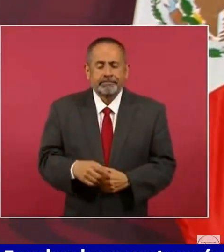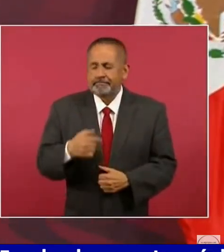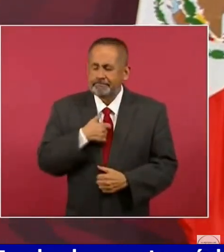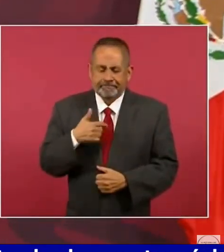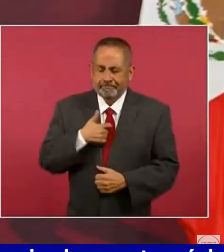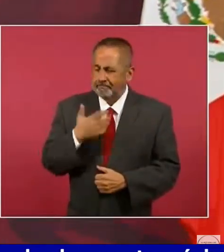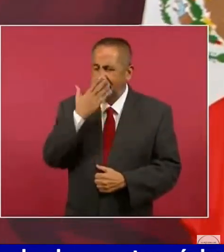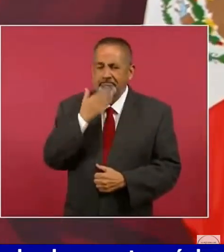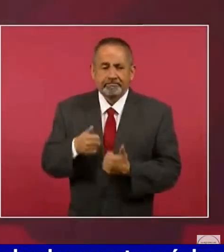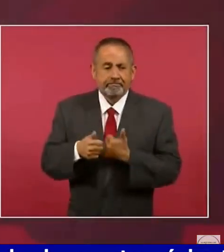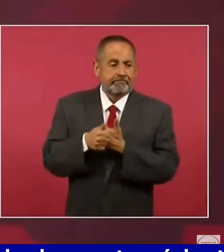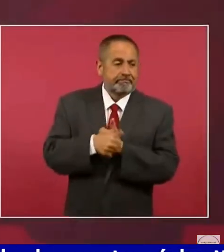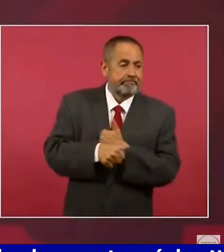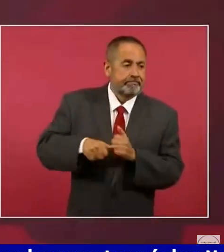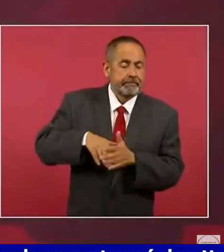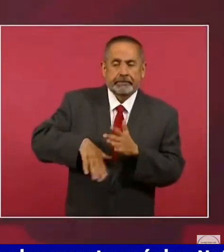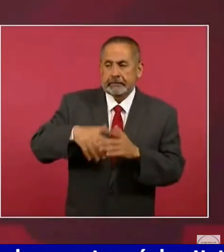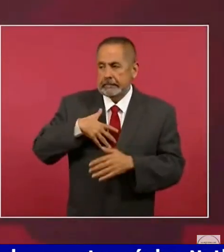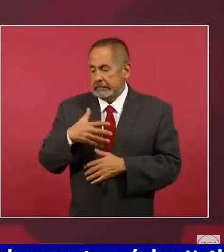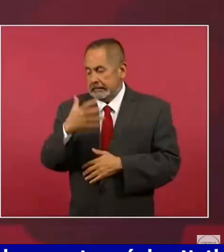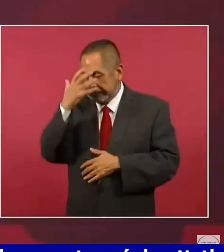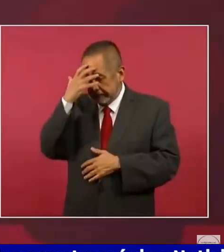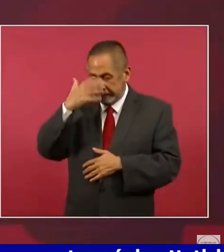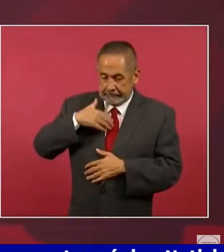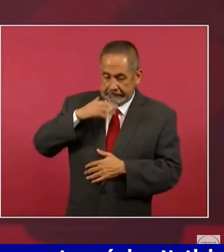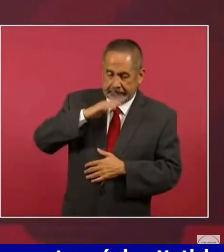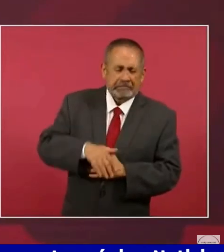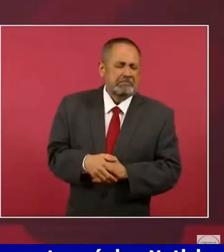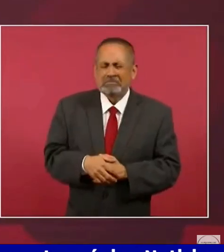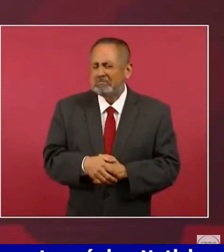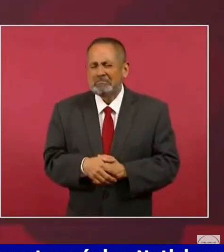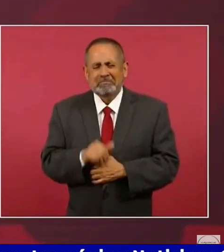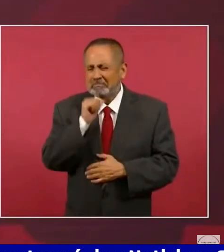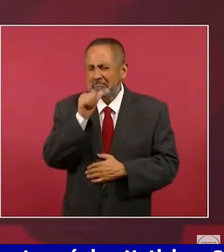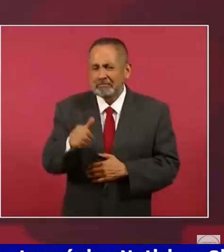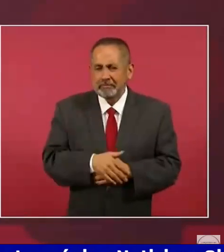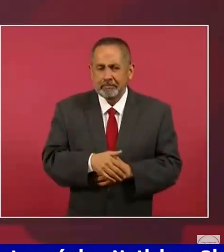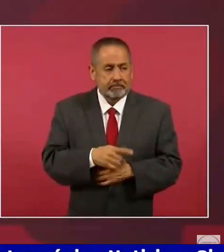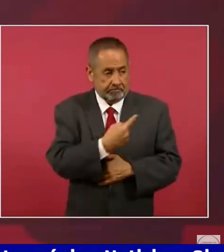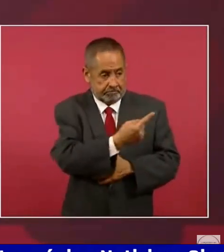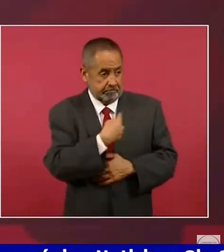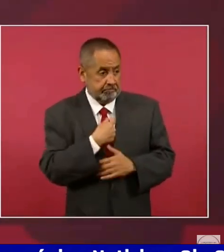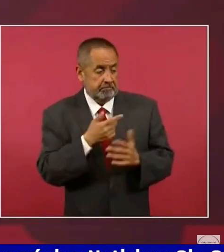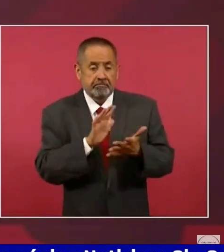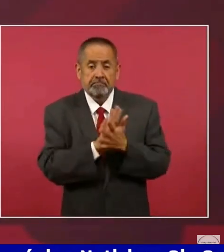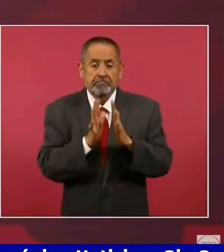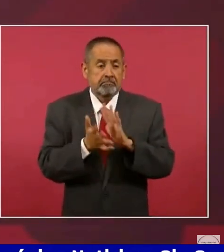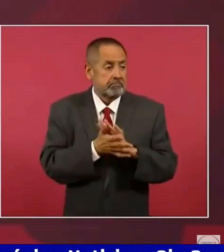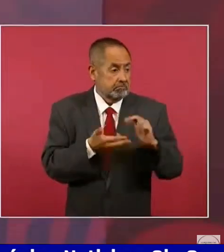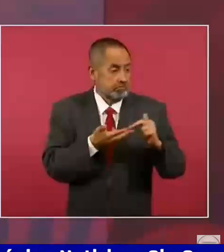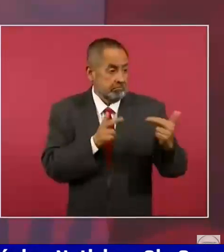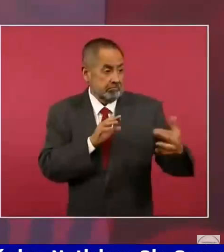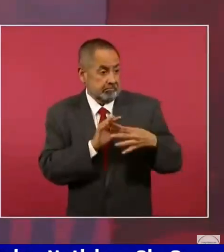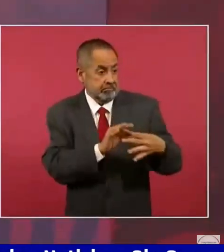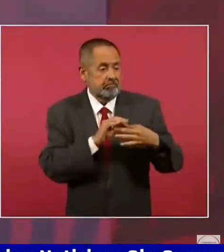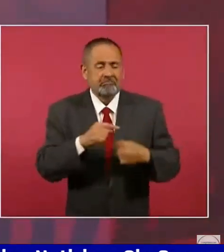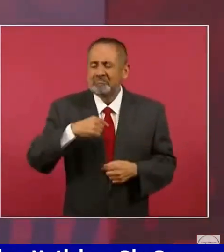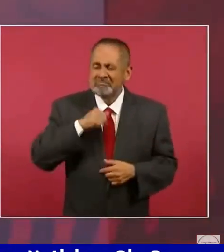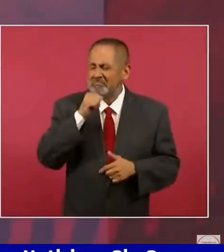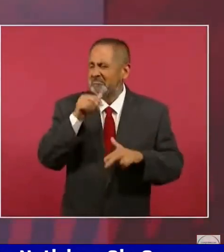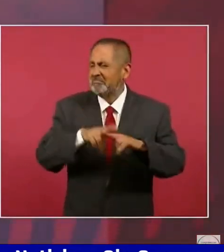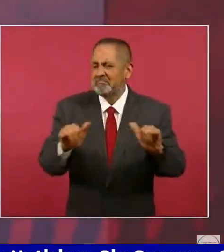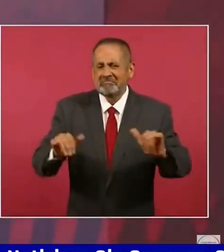nada de qué avergonzarme. Yo no establezco relaciones de complicidad con nadie.